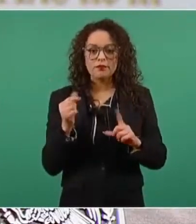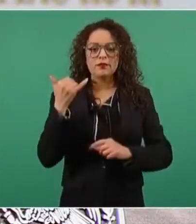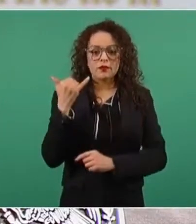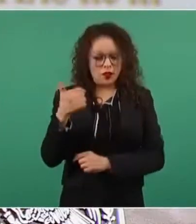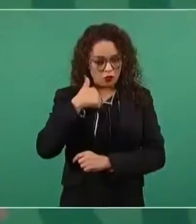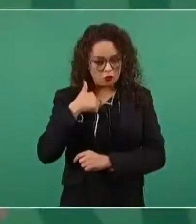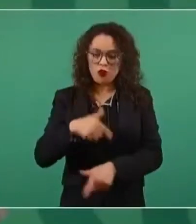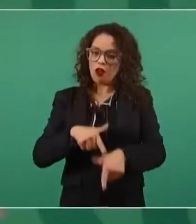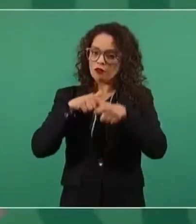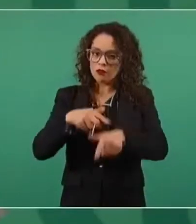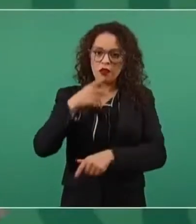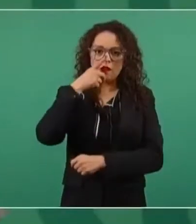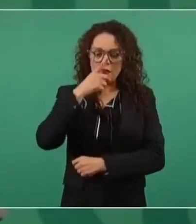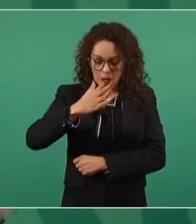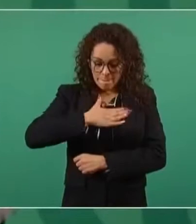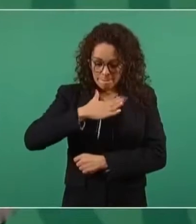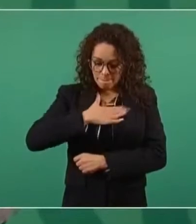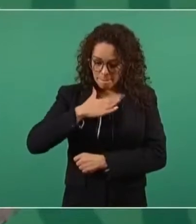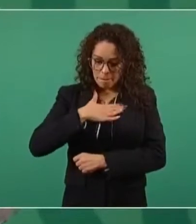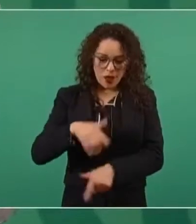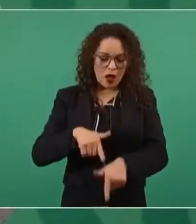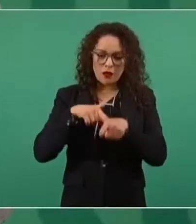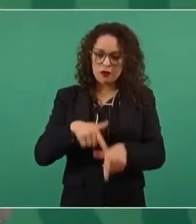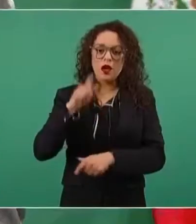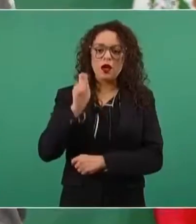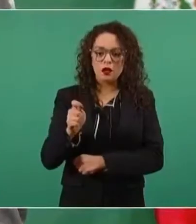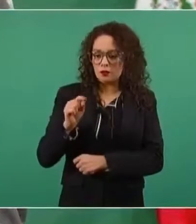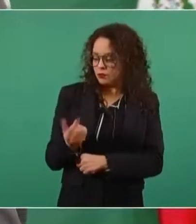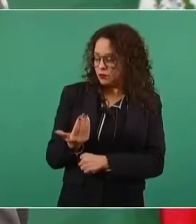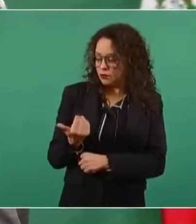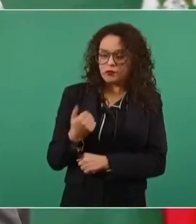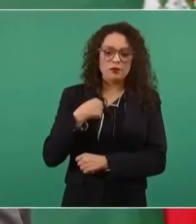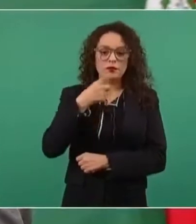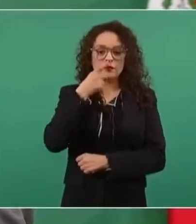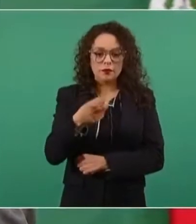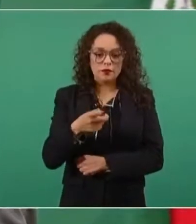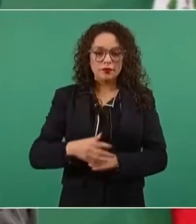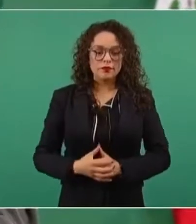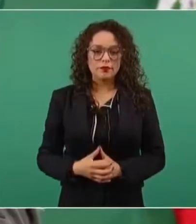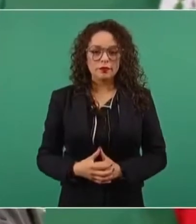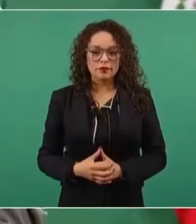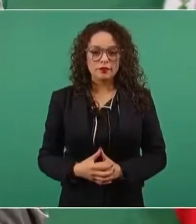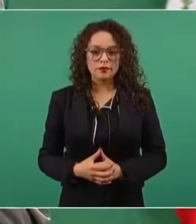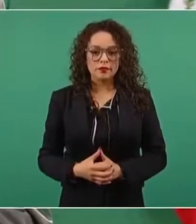postura que va en el sentido de lo que acabo de exponer,